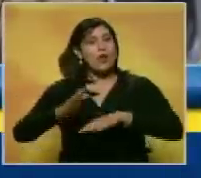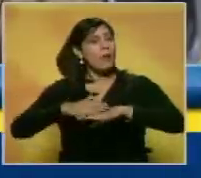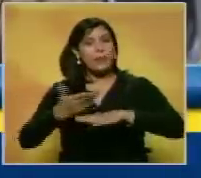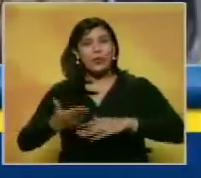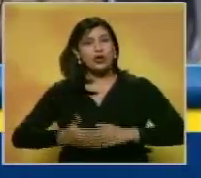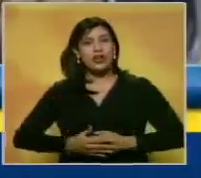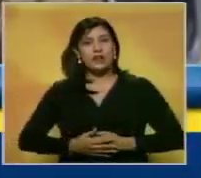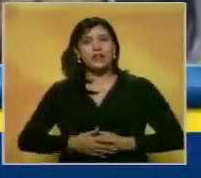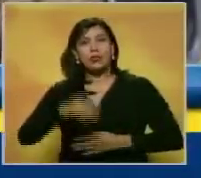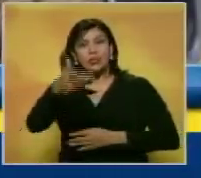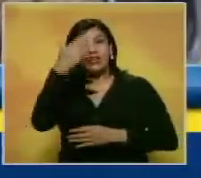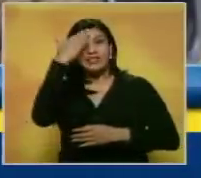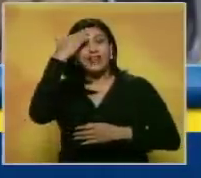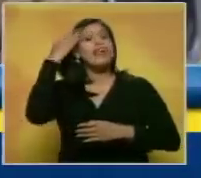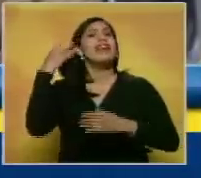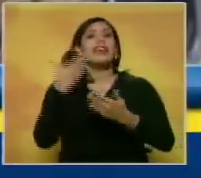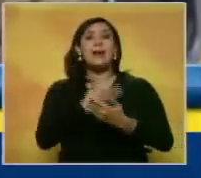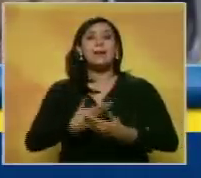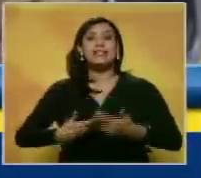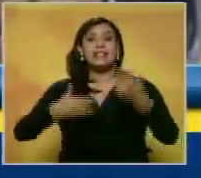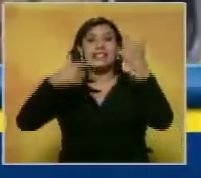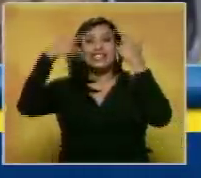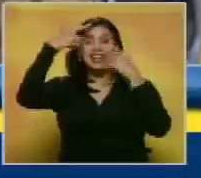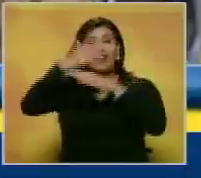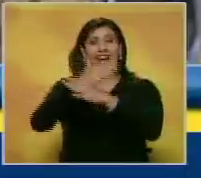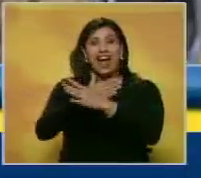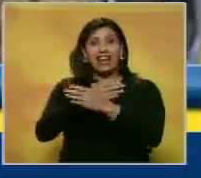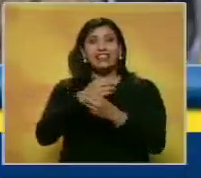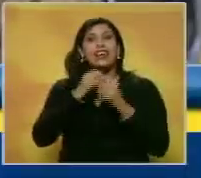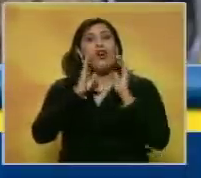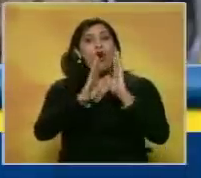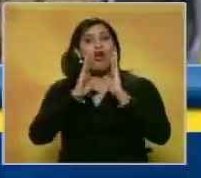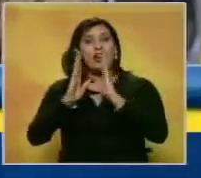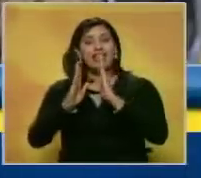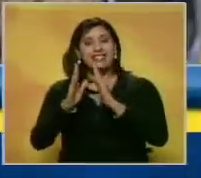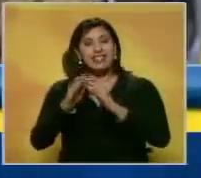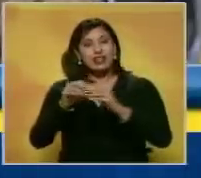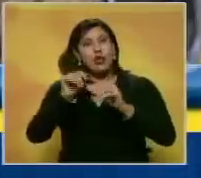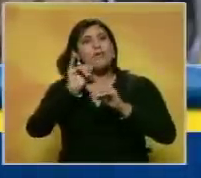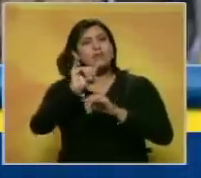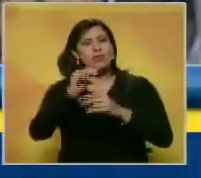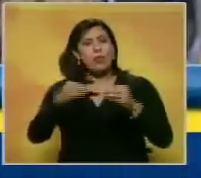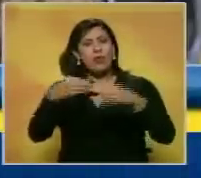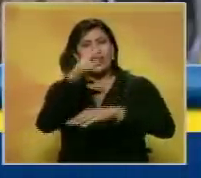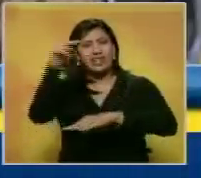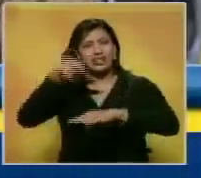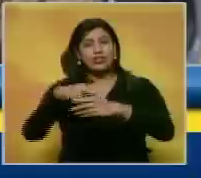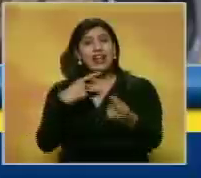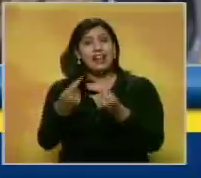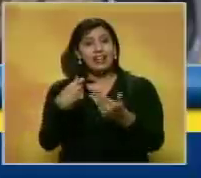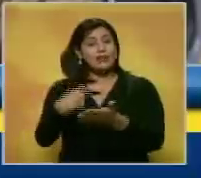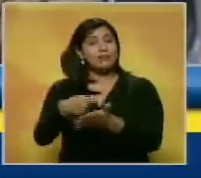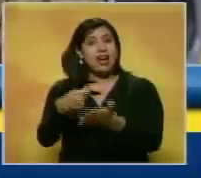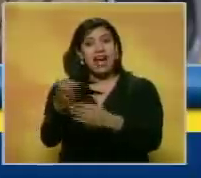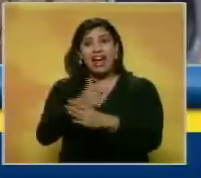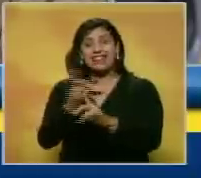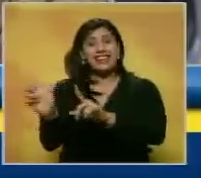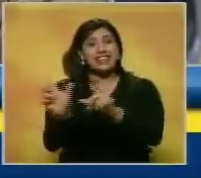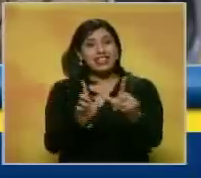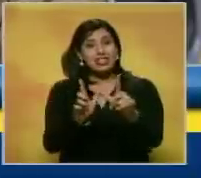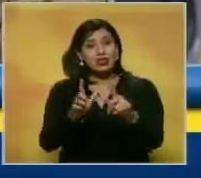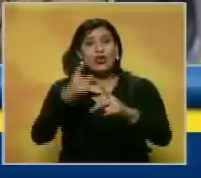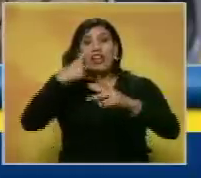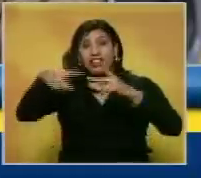porque ustedes saben que el comandante Chávez dejó organizada la Hacienda Pública Nacional. Y los recursos para